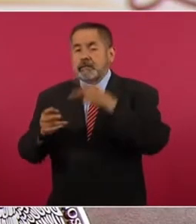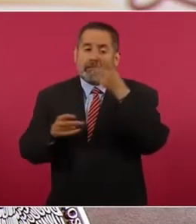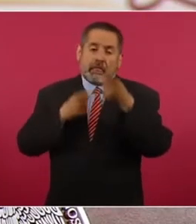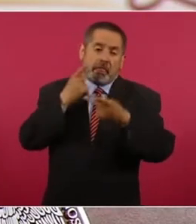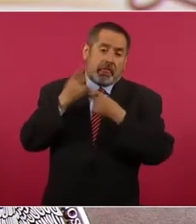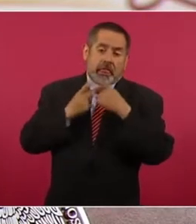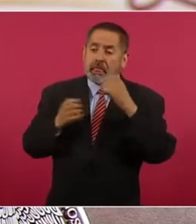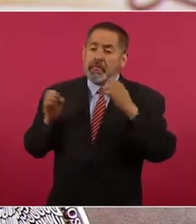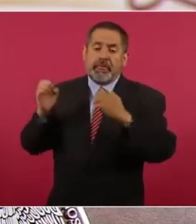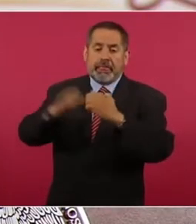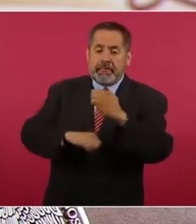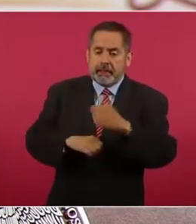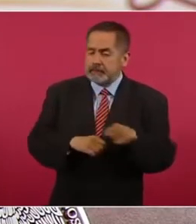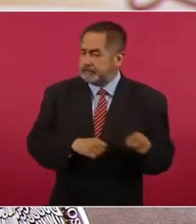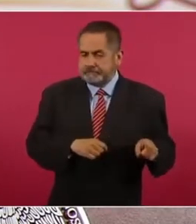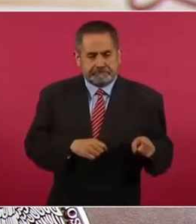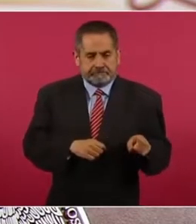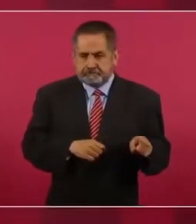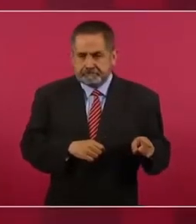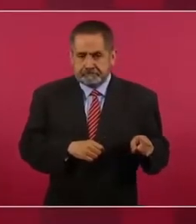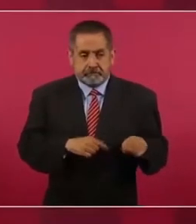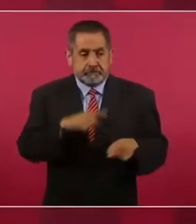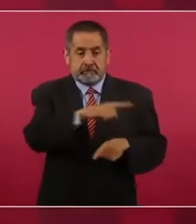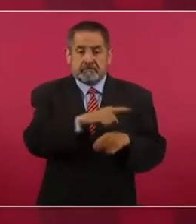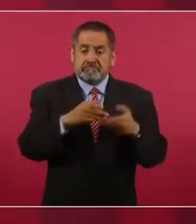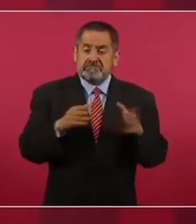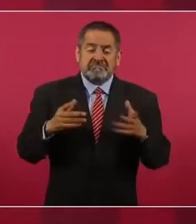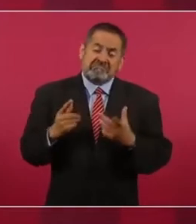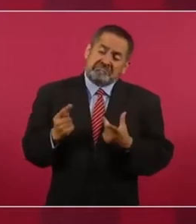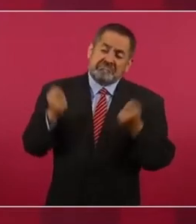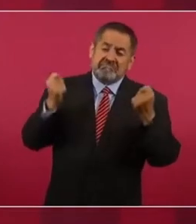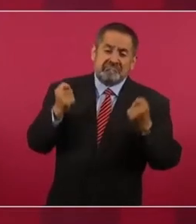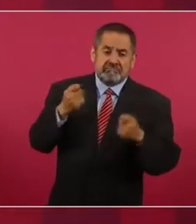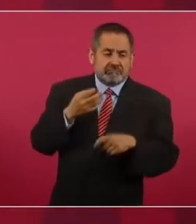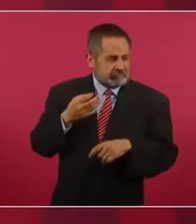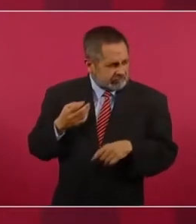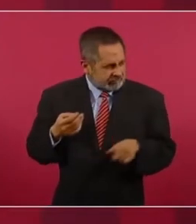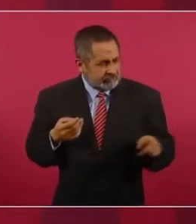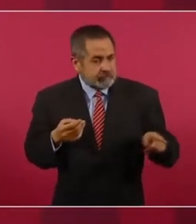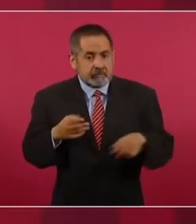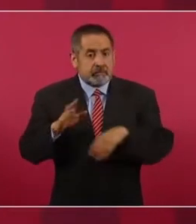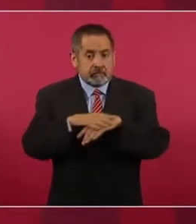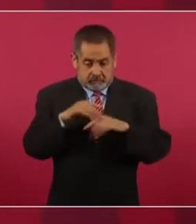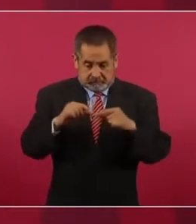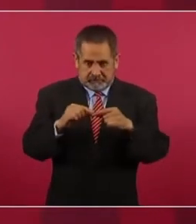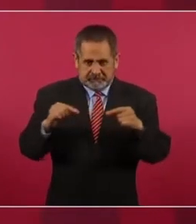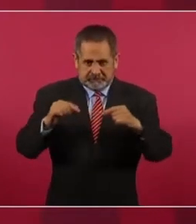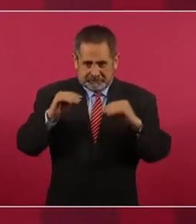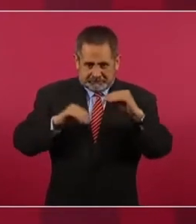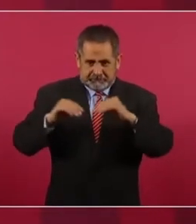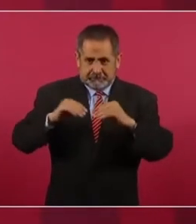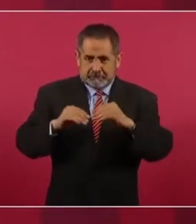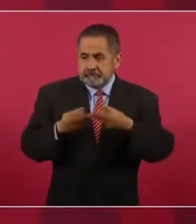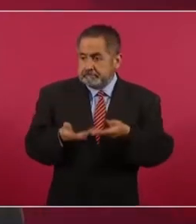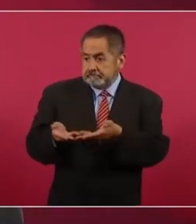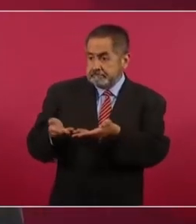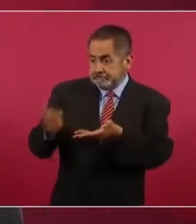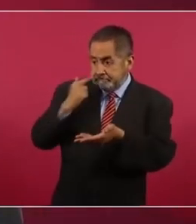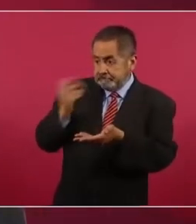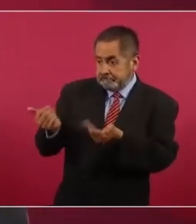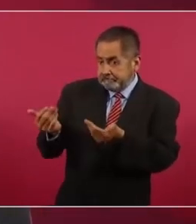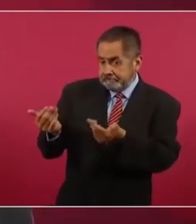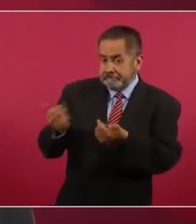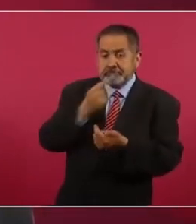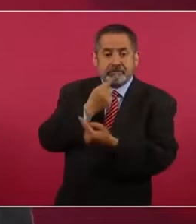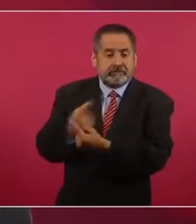engañoso. Es abierto y grosero porque los productos están diseñados para atraer la atención de los